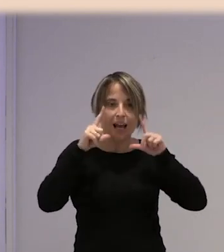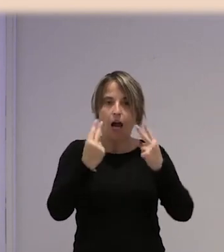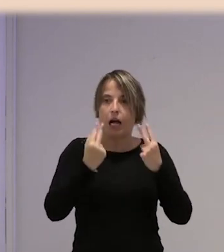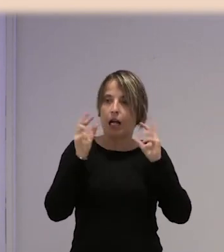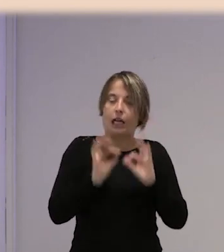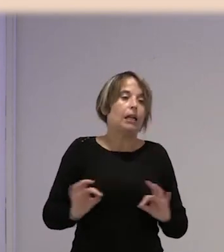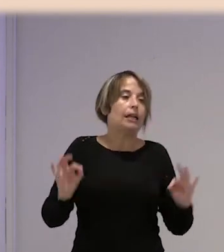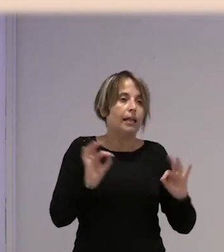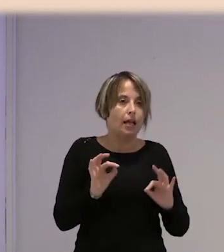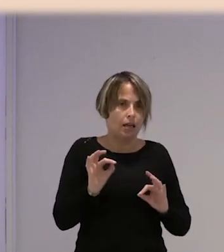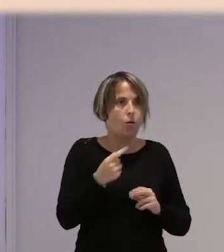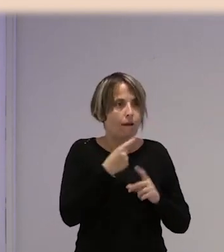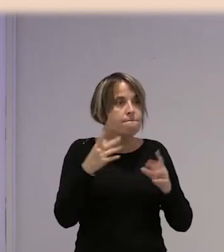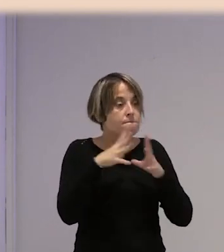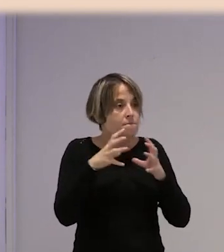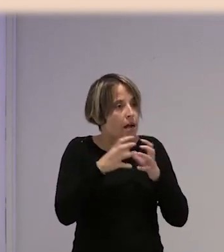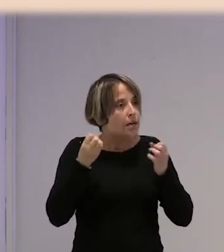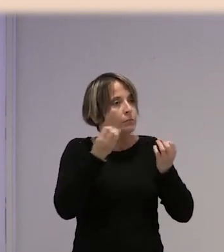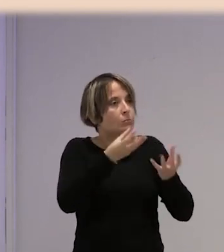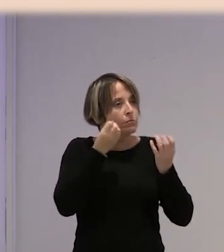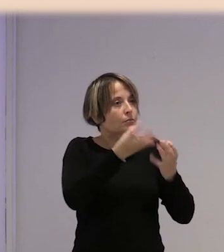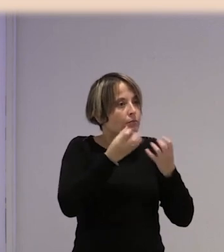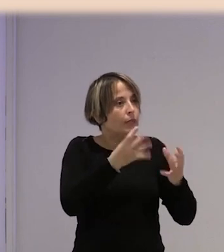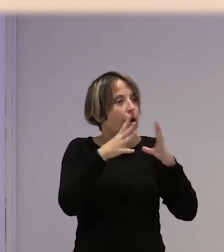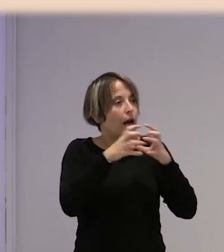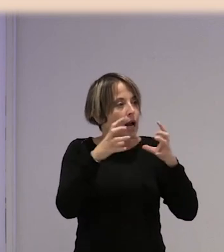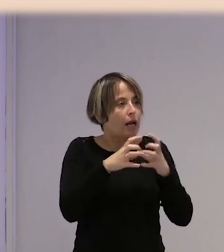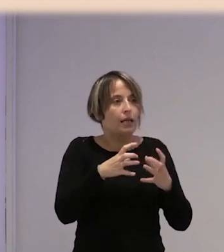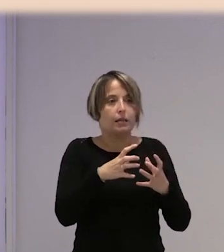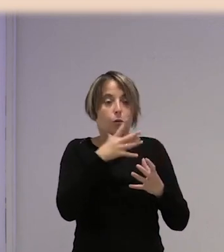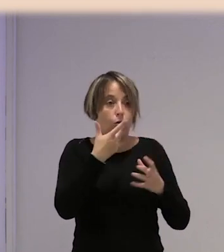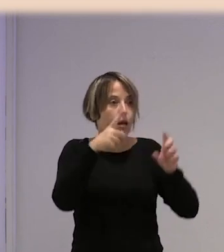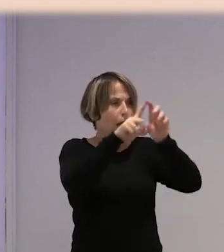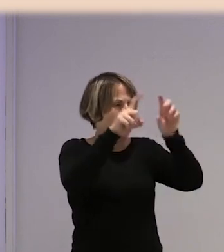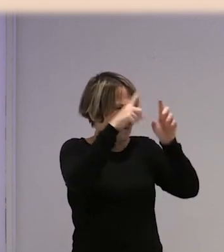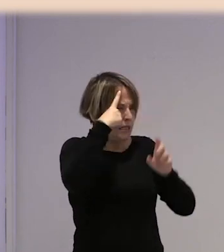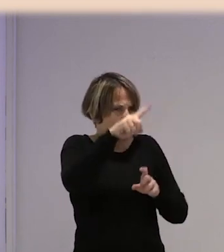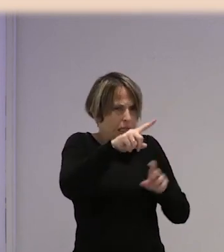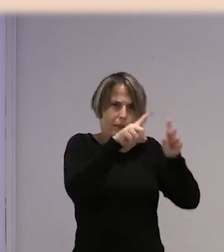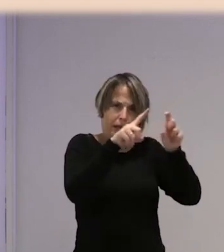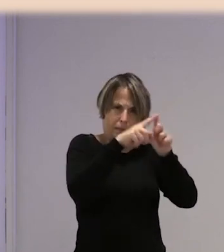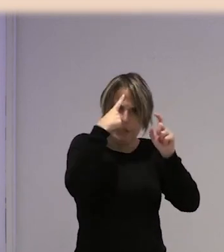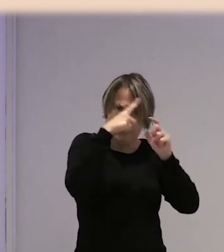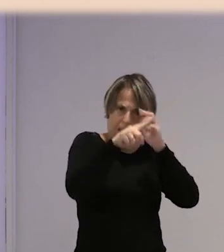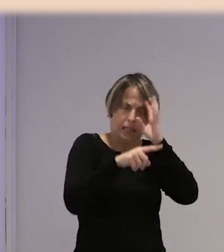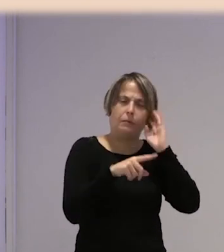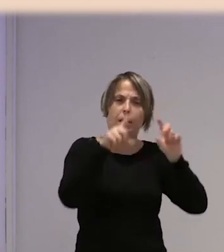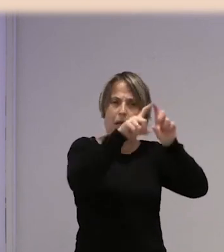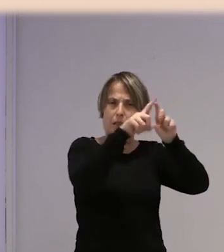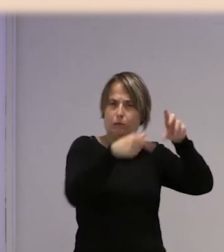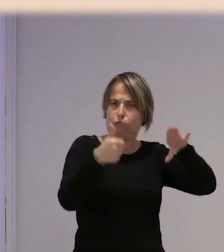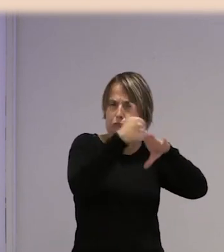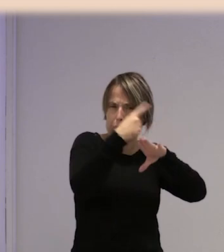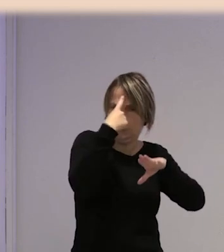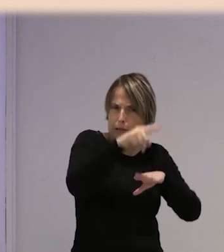que, o sea, tienen muchas ganas de revelar lo que le está pasando porque la empresa sabe todo lo que está pasando allí, los empresarios lo saben todo,